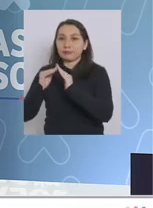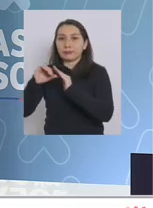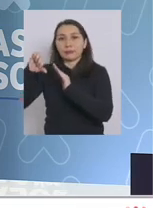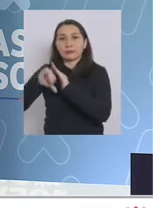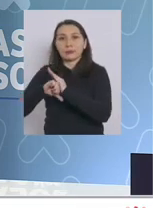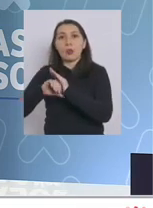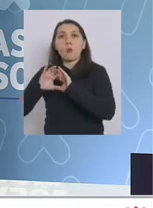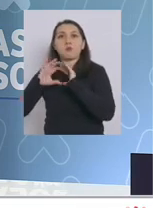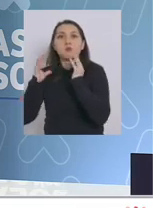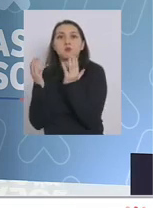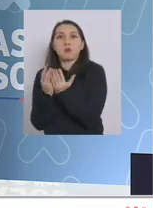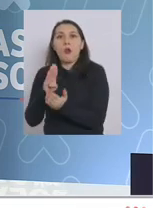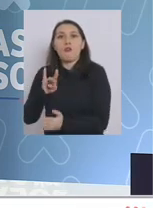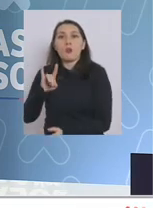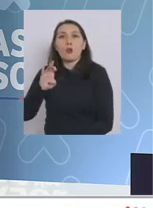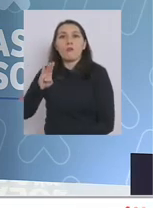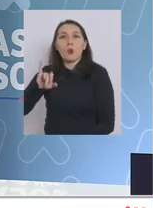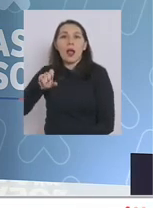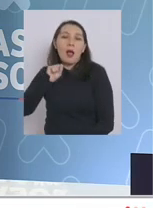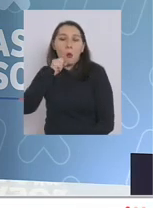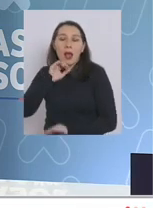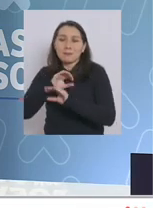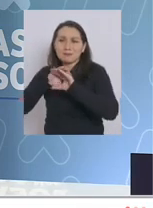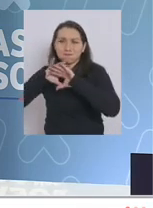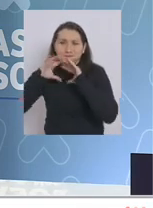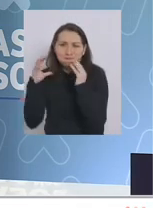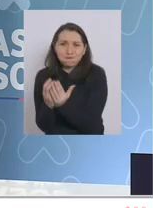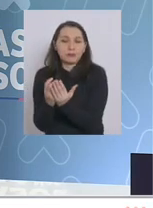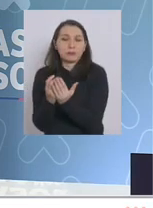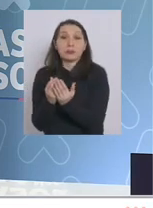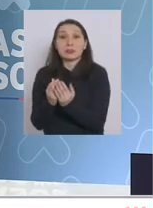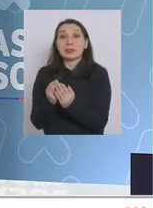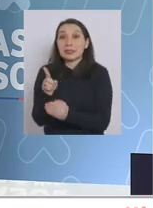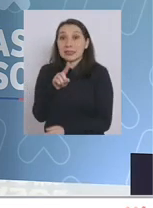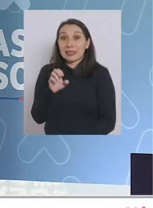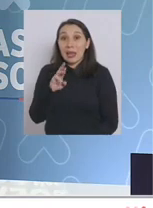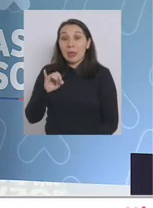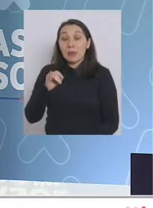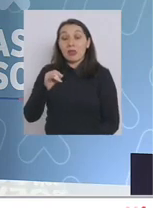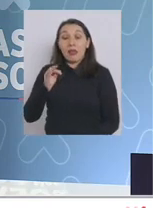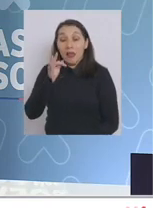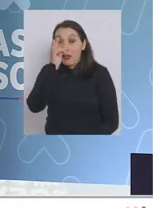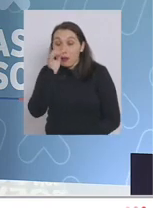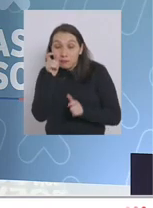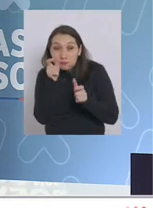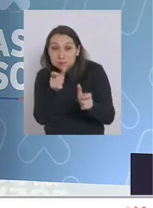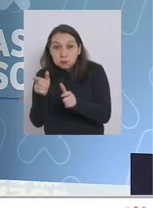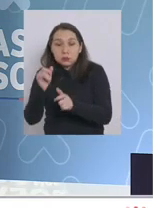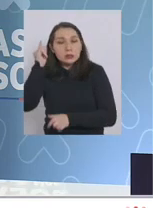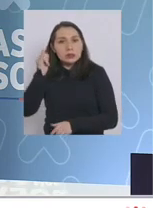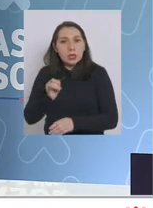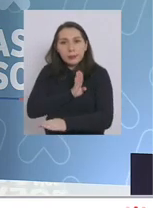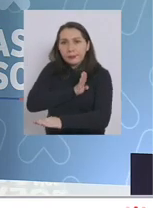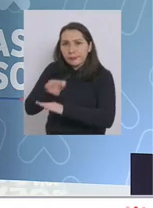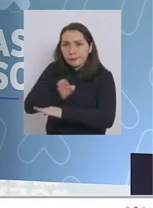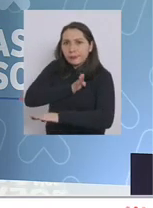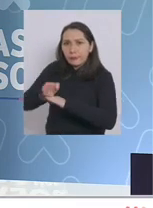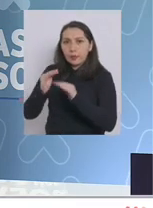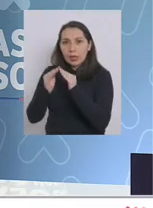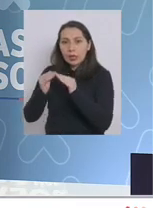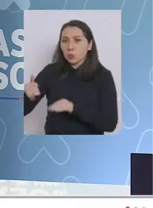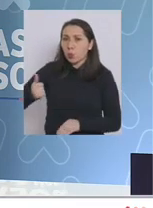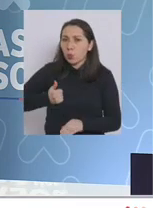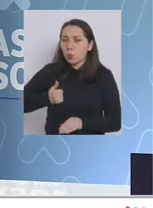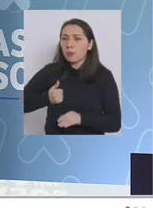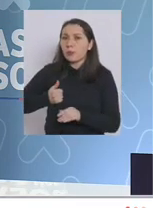el modo de burbuja en este intertanto la Seremia de Salud nuestros fiscalizadores estarán permanentemente fiscalizando que